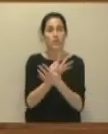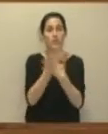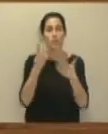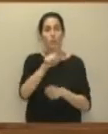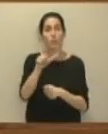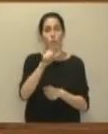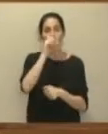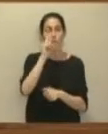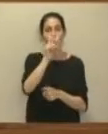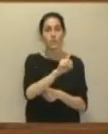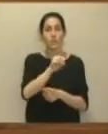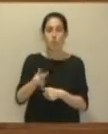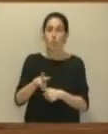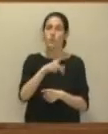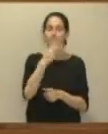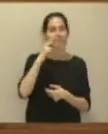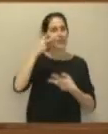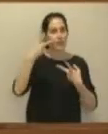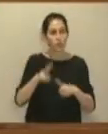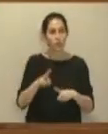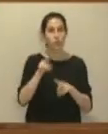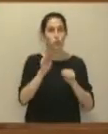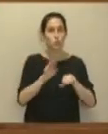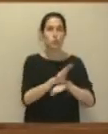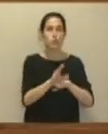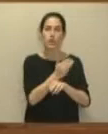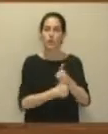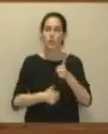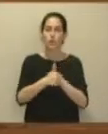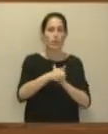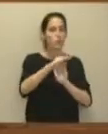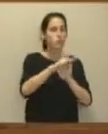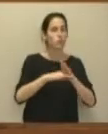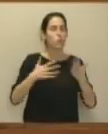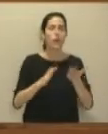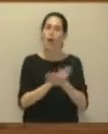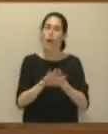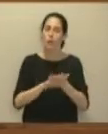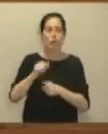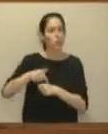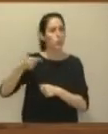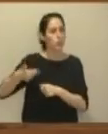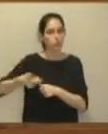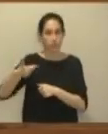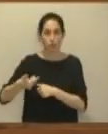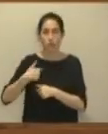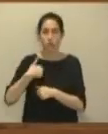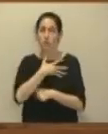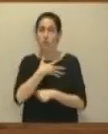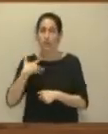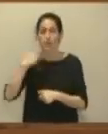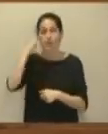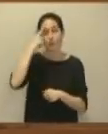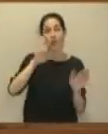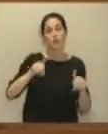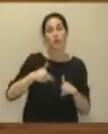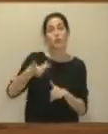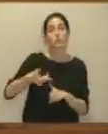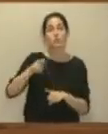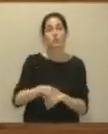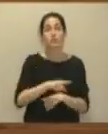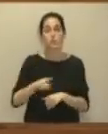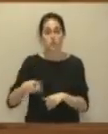julio del 2012, para exponer las prioridades de su consejería y hablaba de su importancia. Queremos saber, si ustedes le dieron esa importancia,